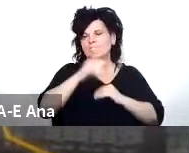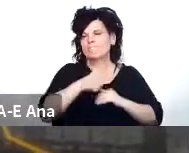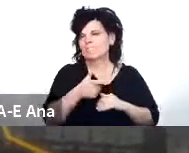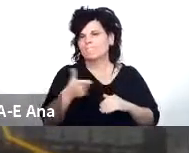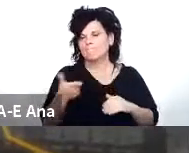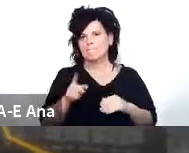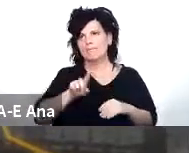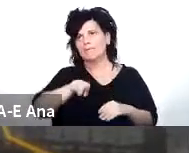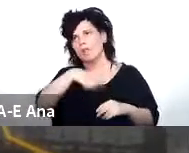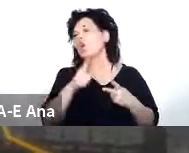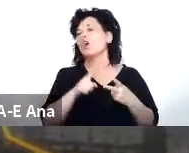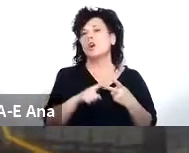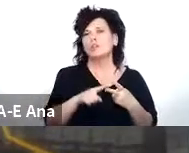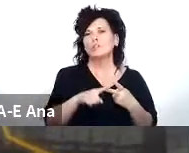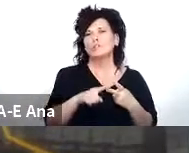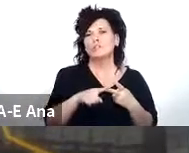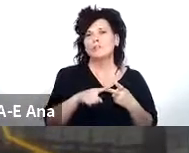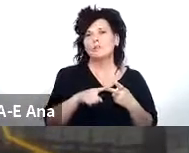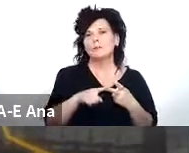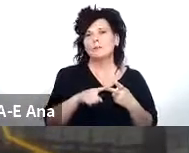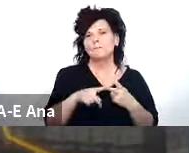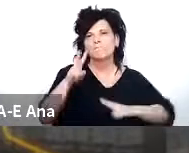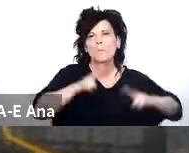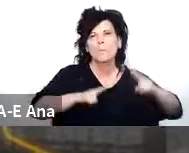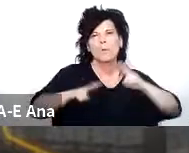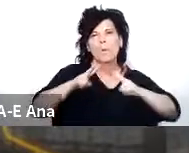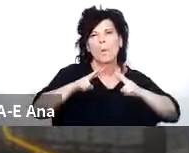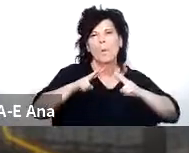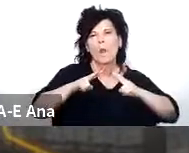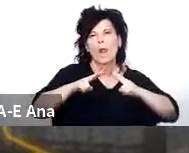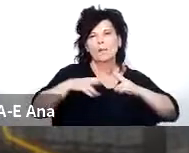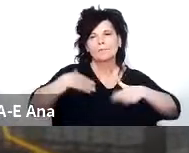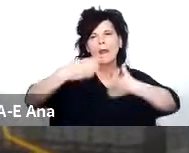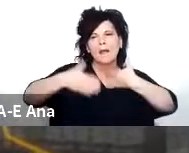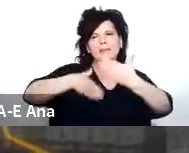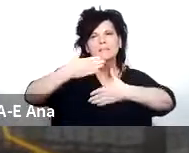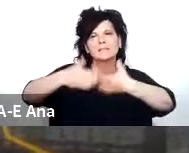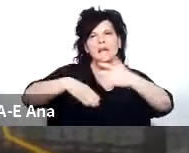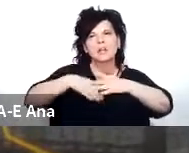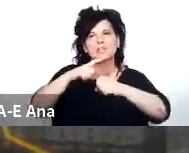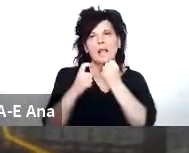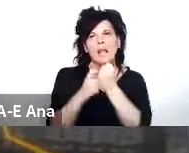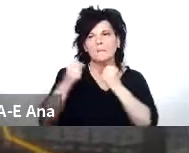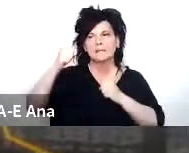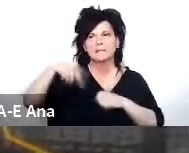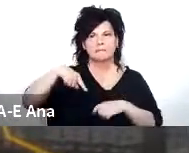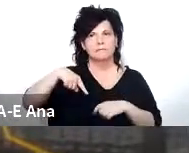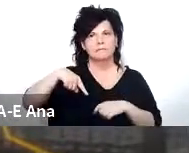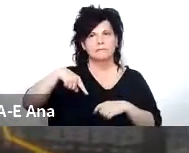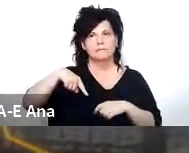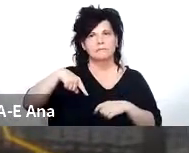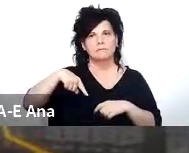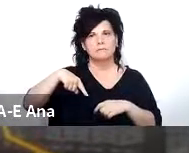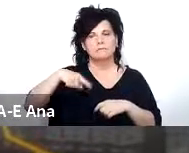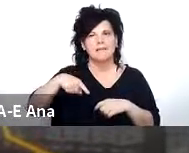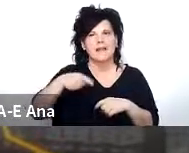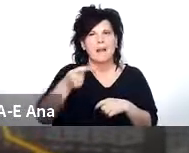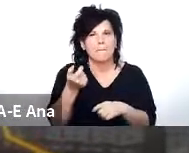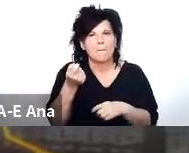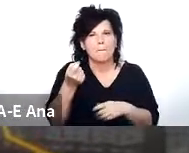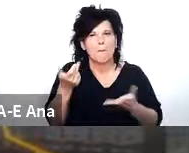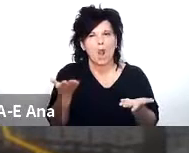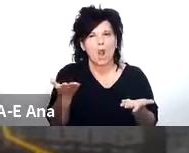ejes naturalmente es el buscar desarrollar proveedores locales donde hoy no hay o donde hay una hay una oferta de proveedores locales muy limitada